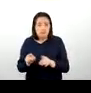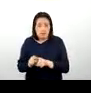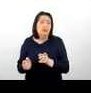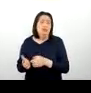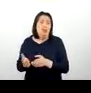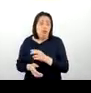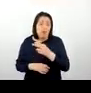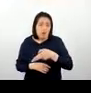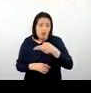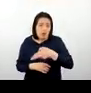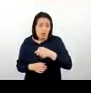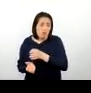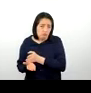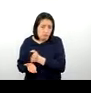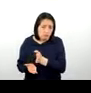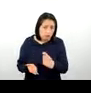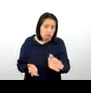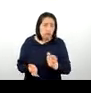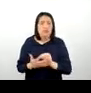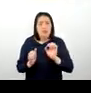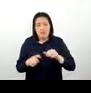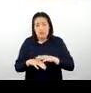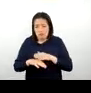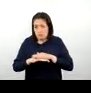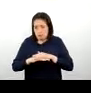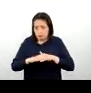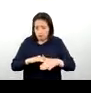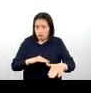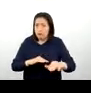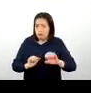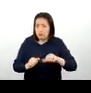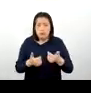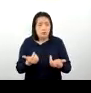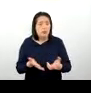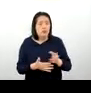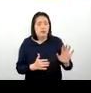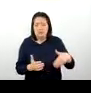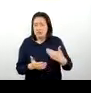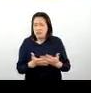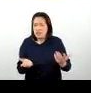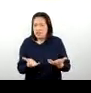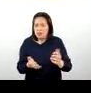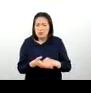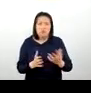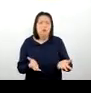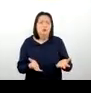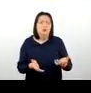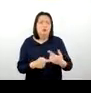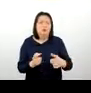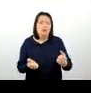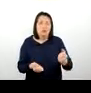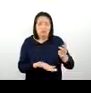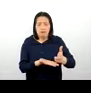Que tenemos esas vías totalmente asfaltadas. llegan en todas ellas a lo que viene a ser el Terrapuerto Municipal